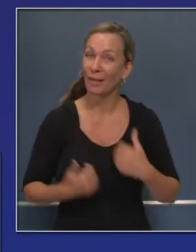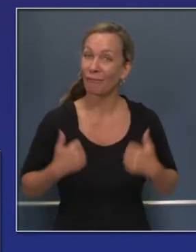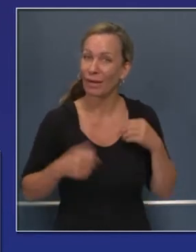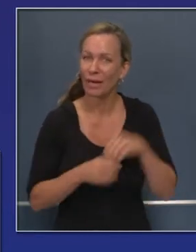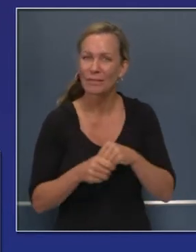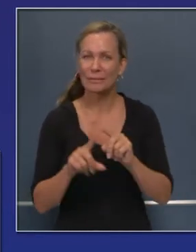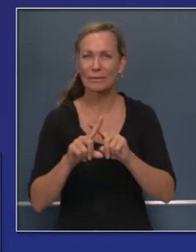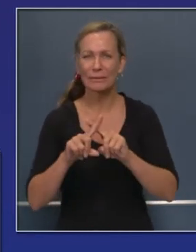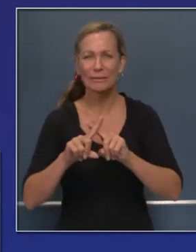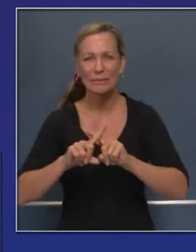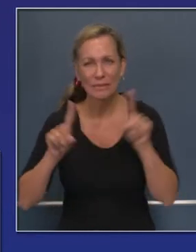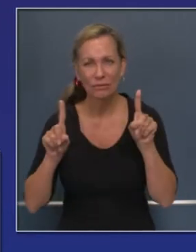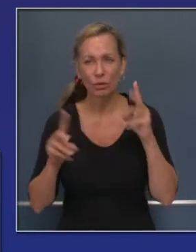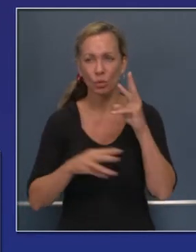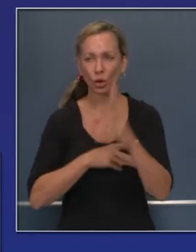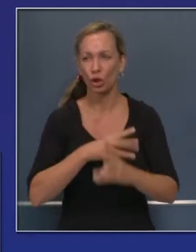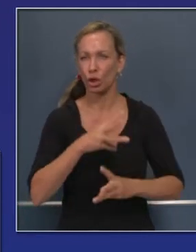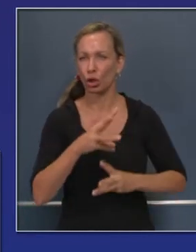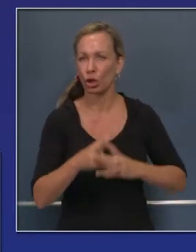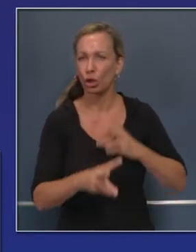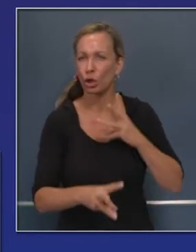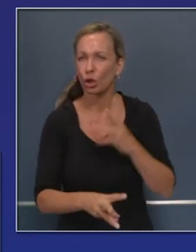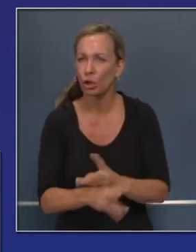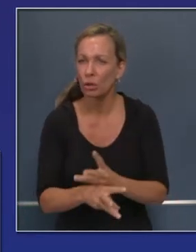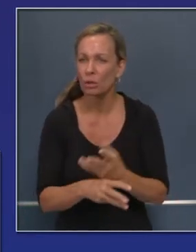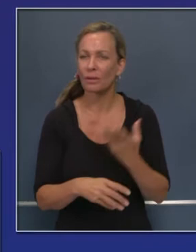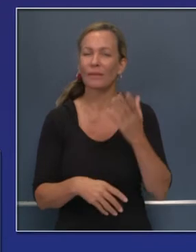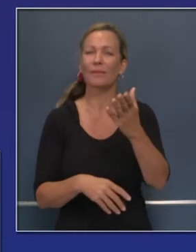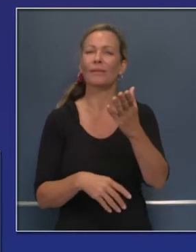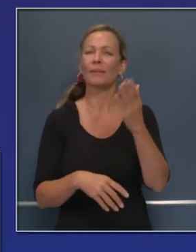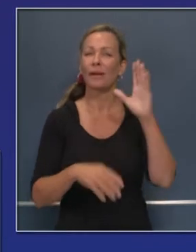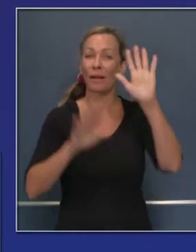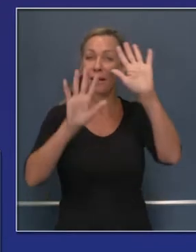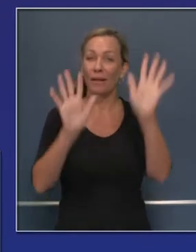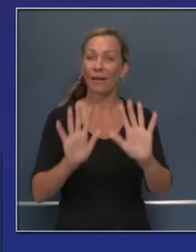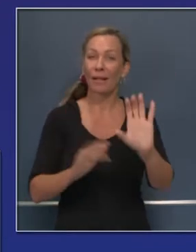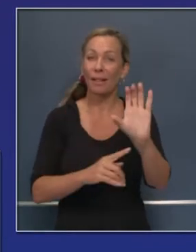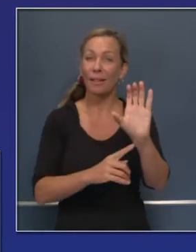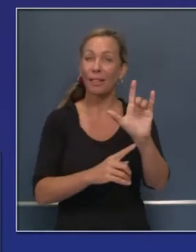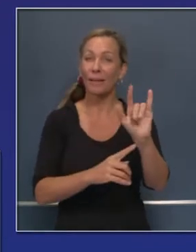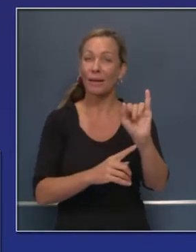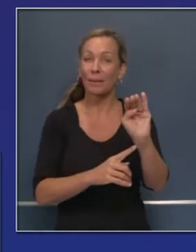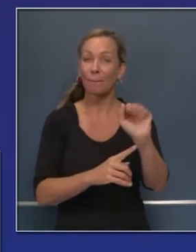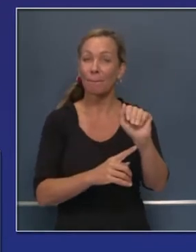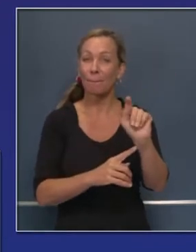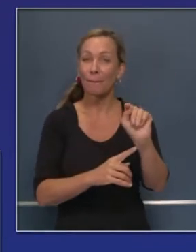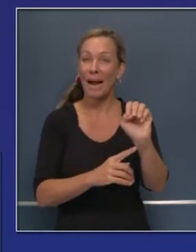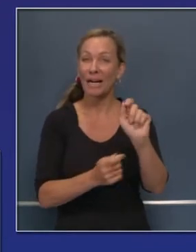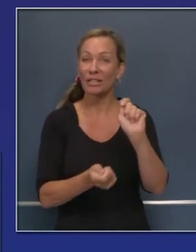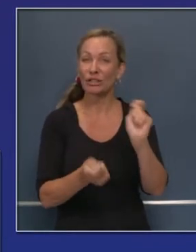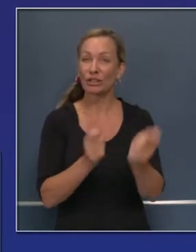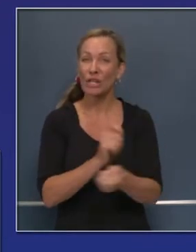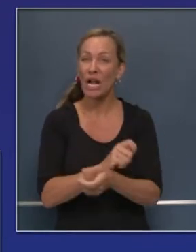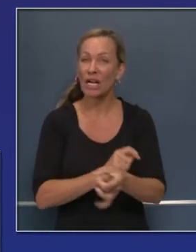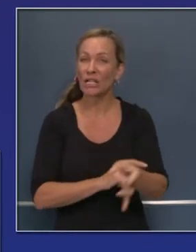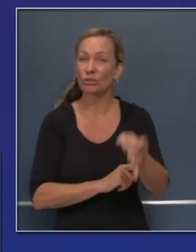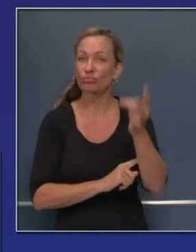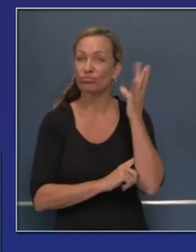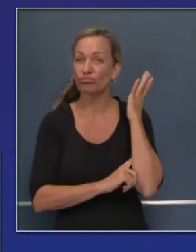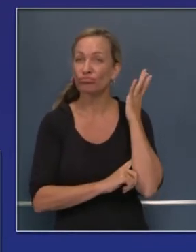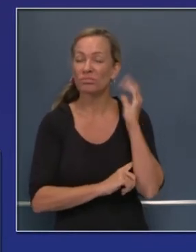estamos lidiendo con diferentes condiciones climáticas que han precipitado estos incendios, algo que no hemos visto en la historia moderna.